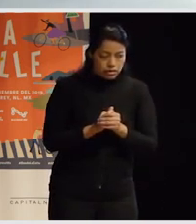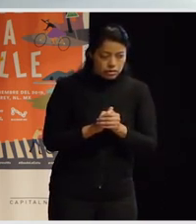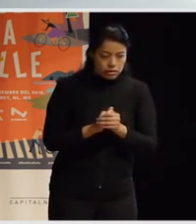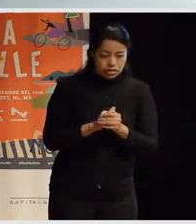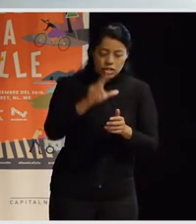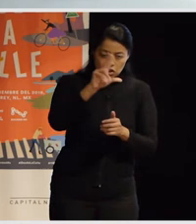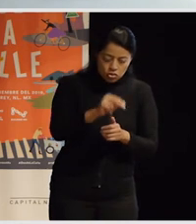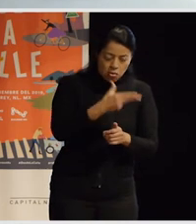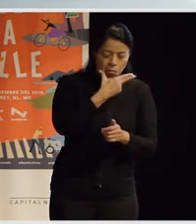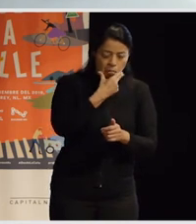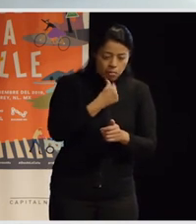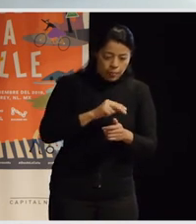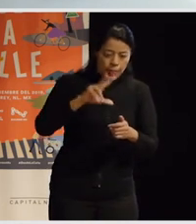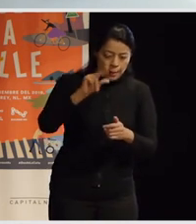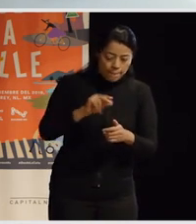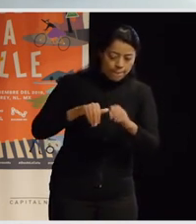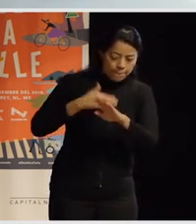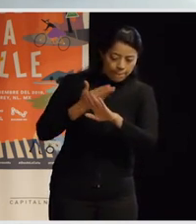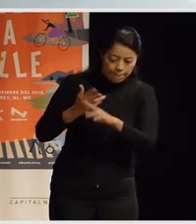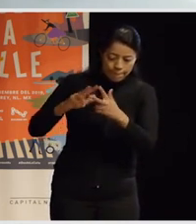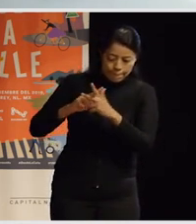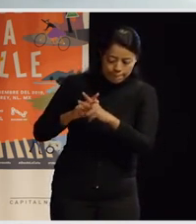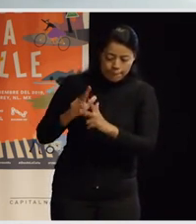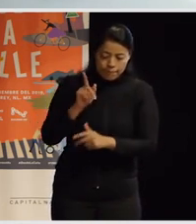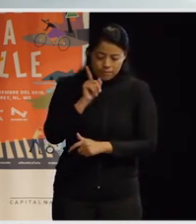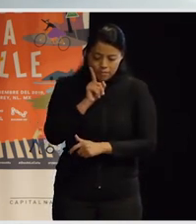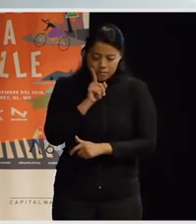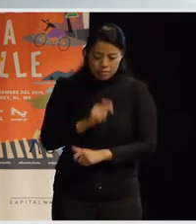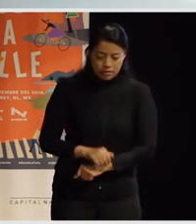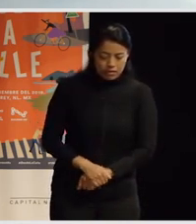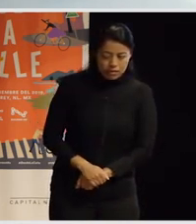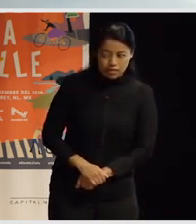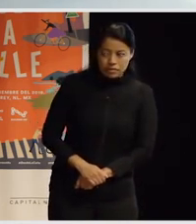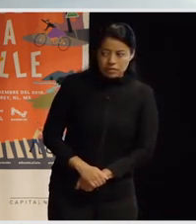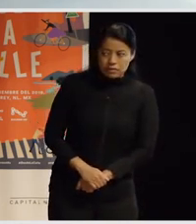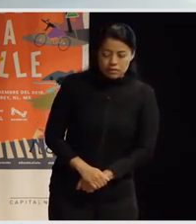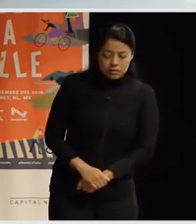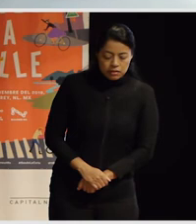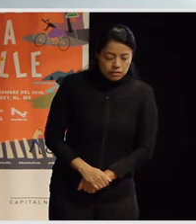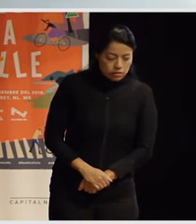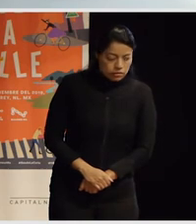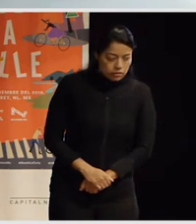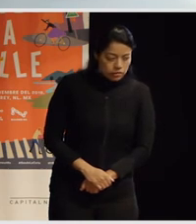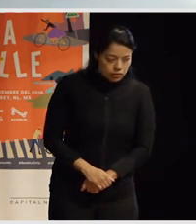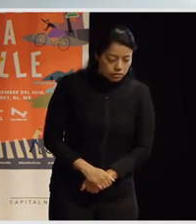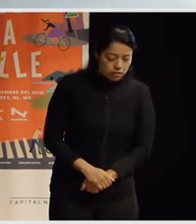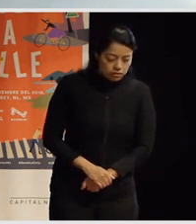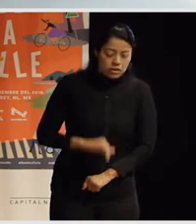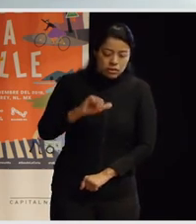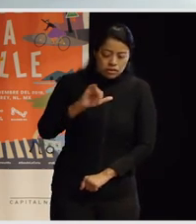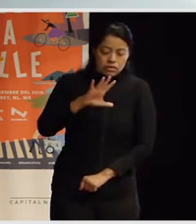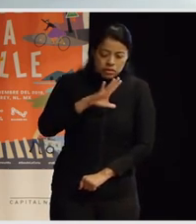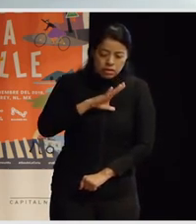nuevas masculinidades bueno aquí se llaman nuevas masculinidades no sé como se llaman sí que hay